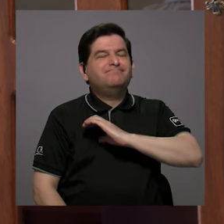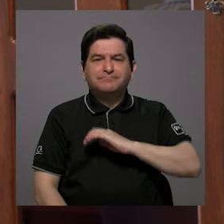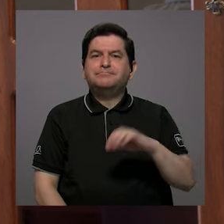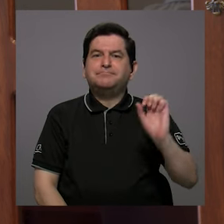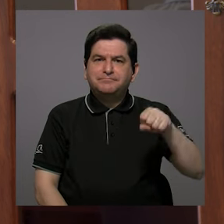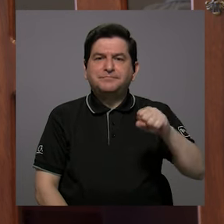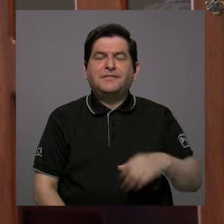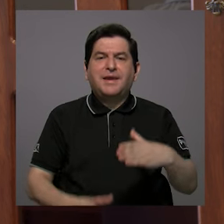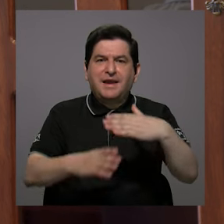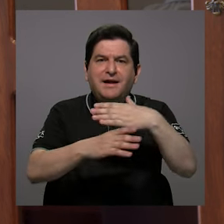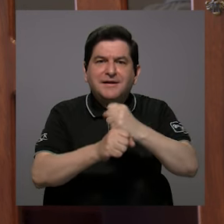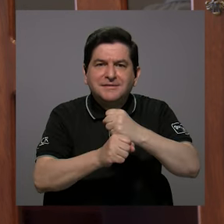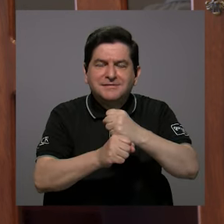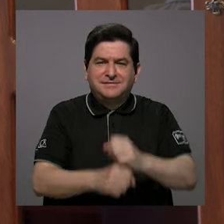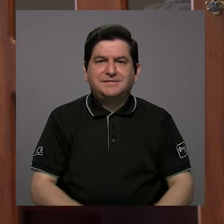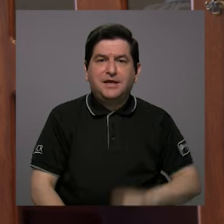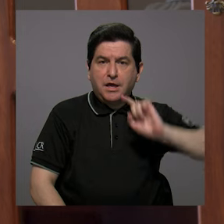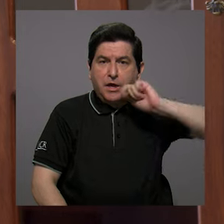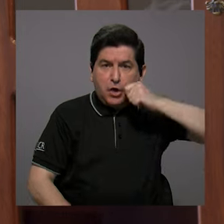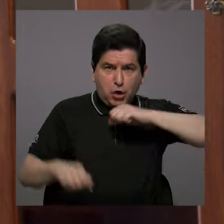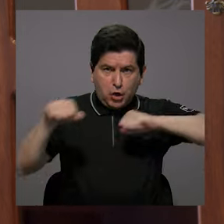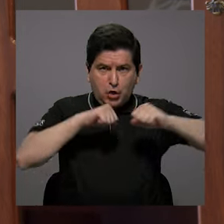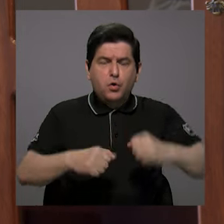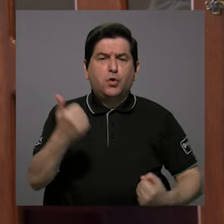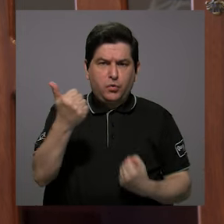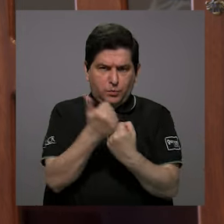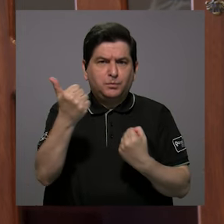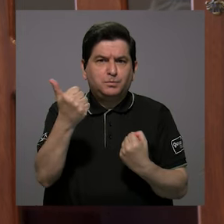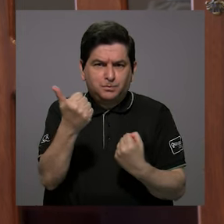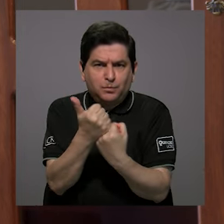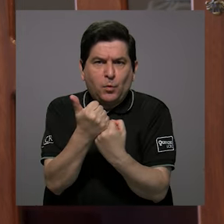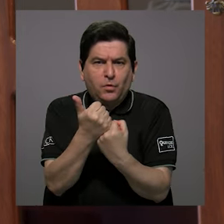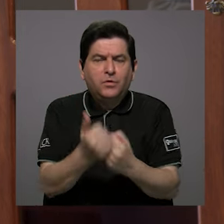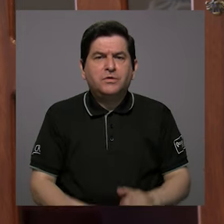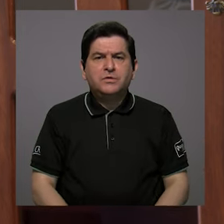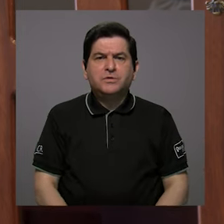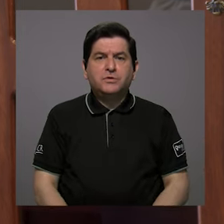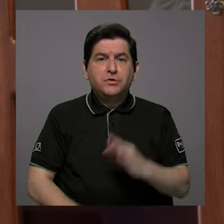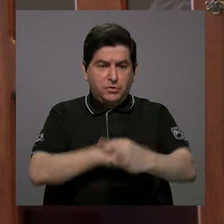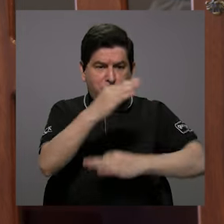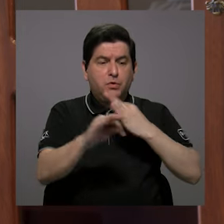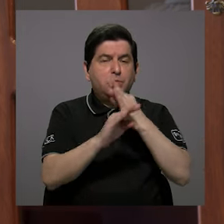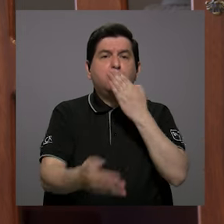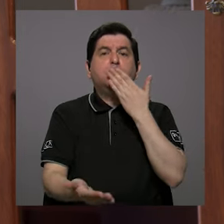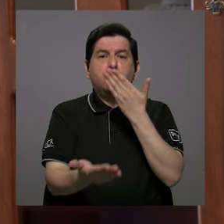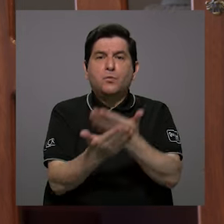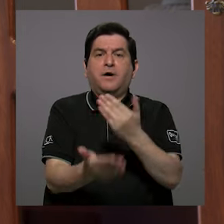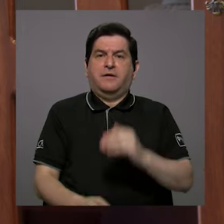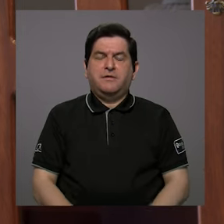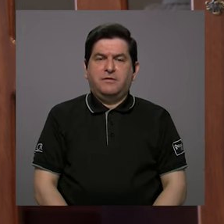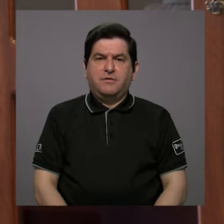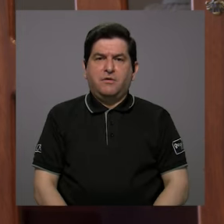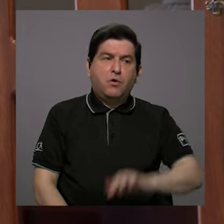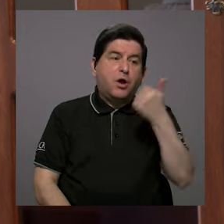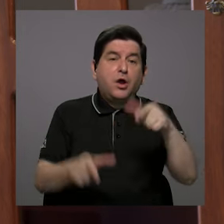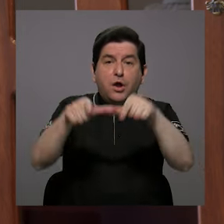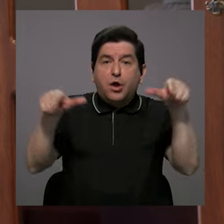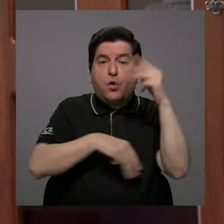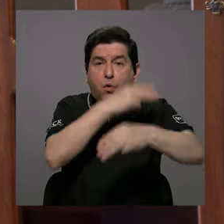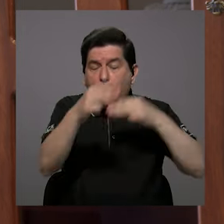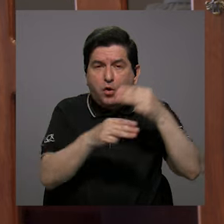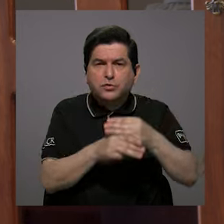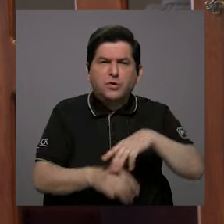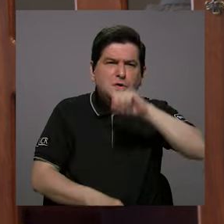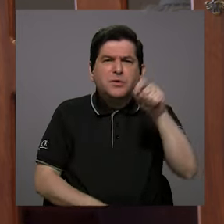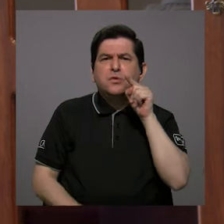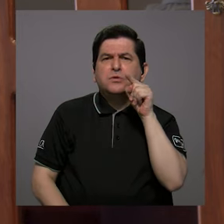ha hecho que el código tenga un respaldo muy bueno. En otras partes del mundo a veces